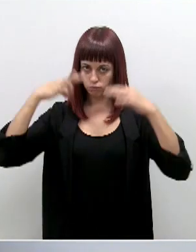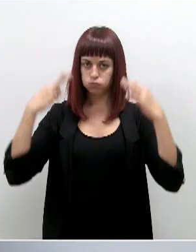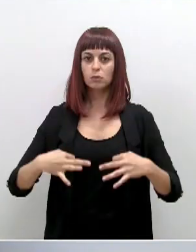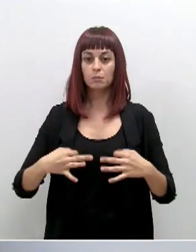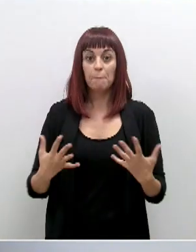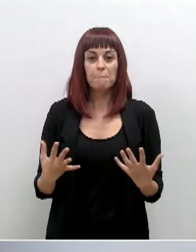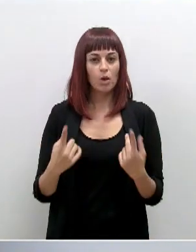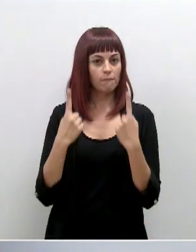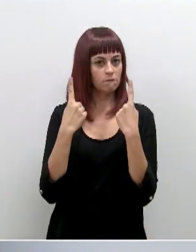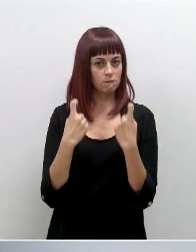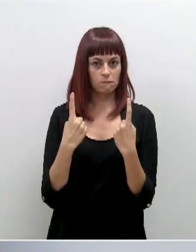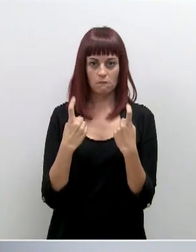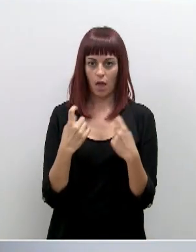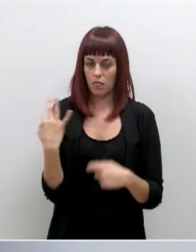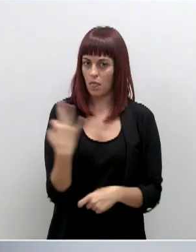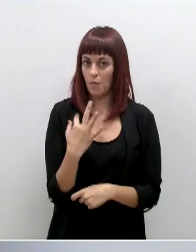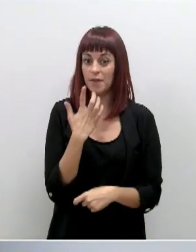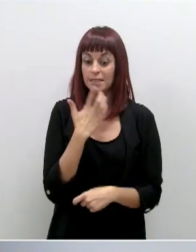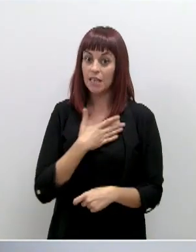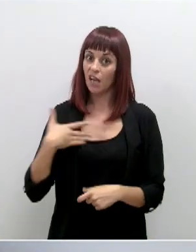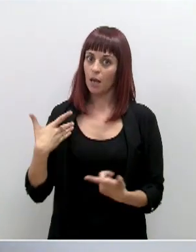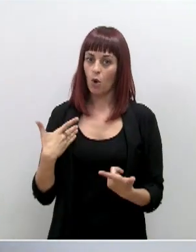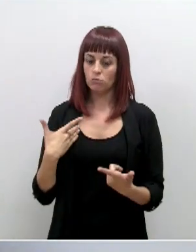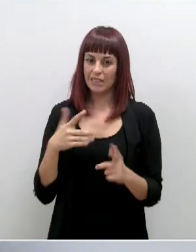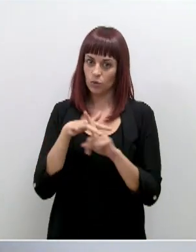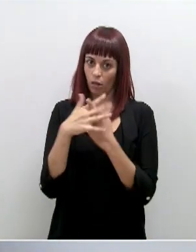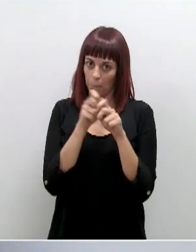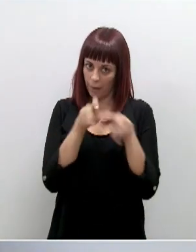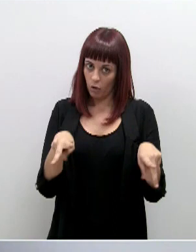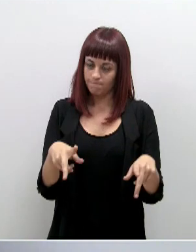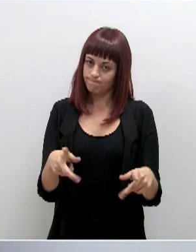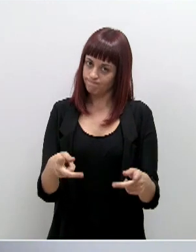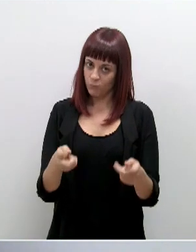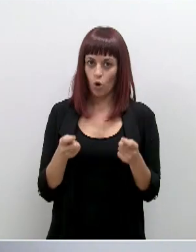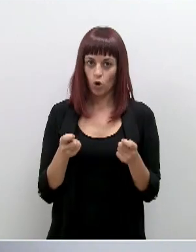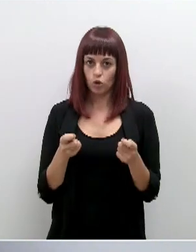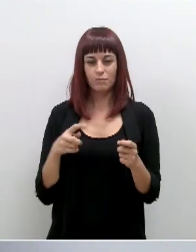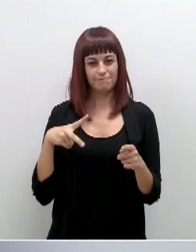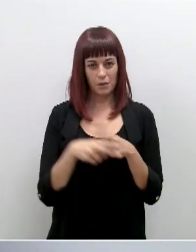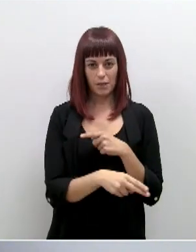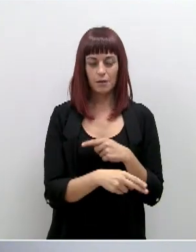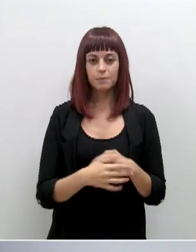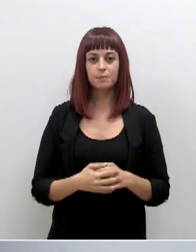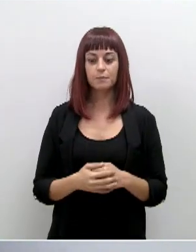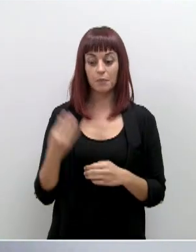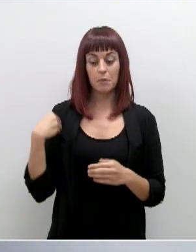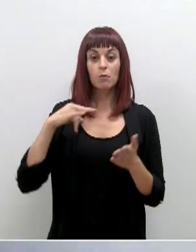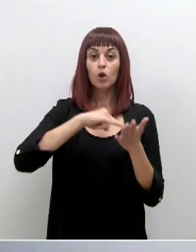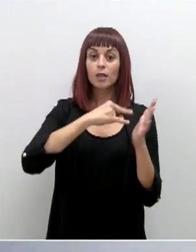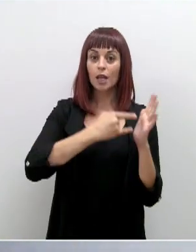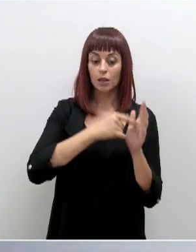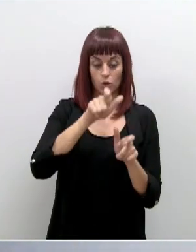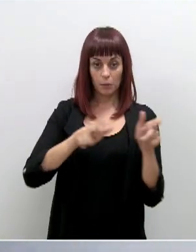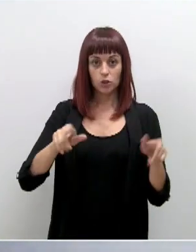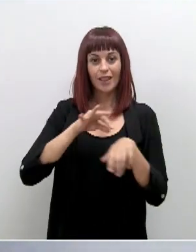pero necesaria, si queremos evitar un escenario aún peor. Siguiendo las indicaciones de los técnicos en salud